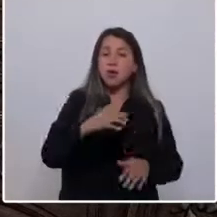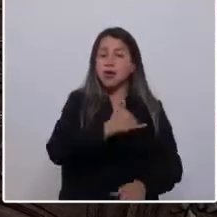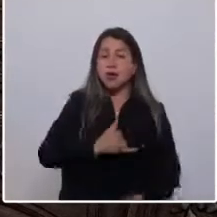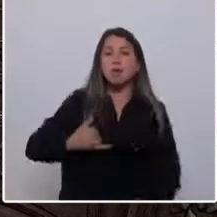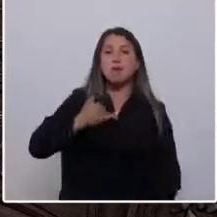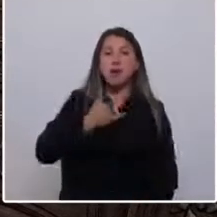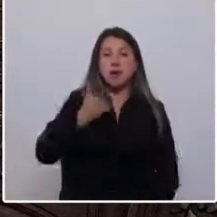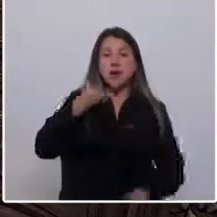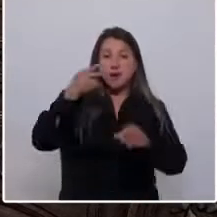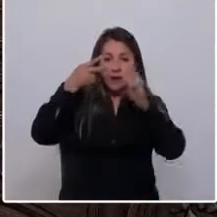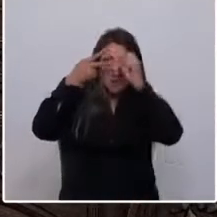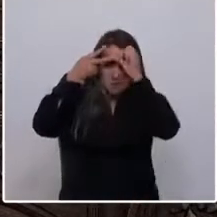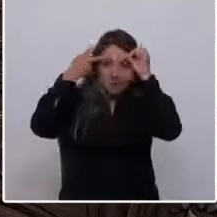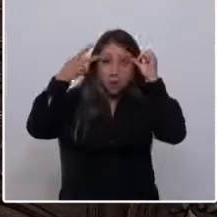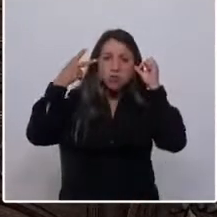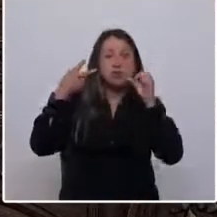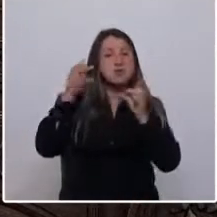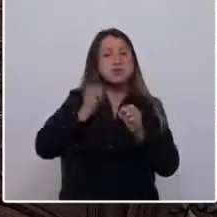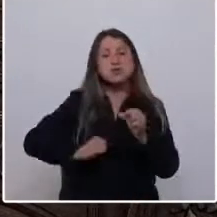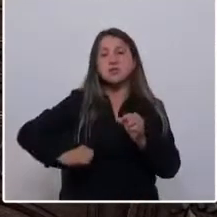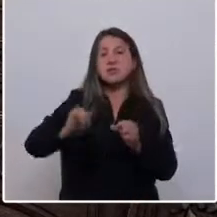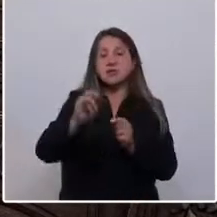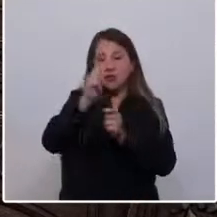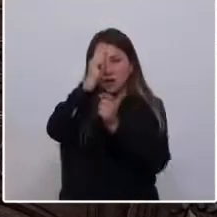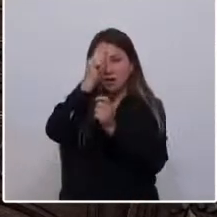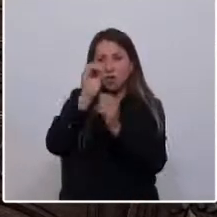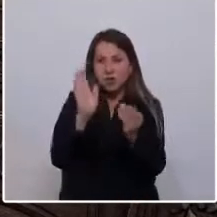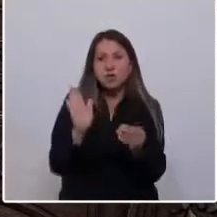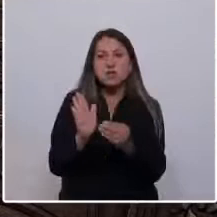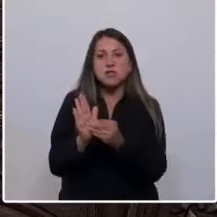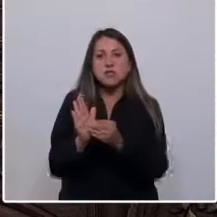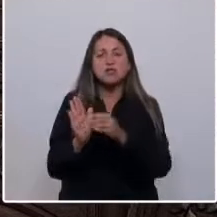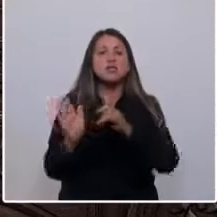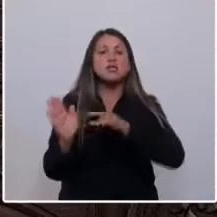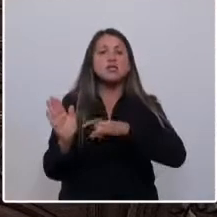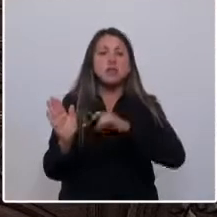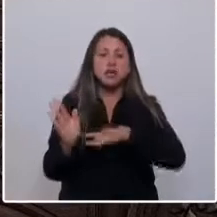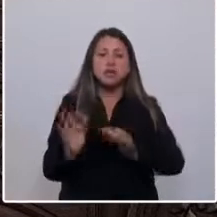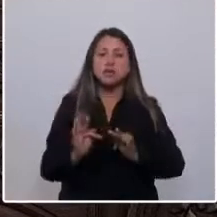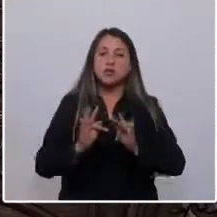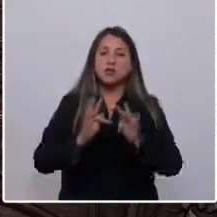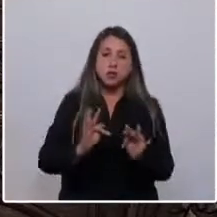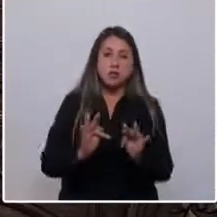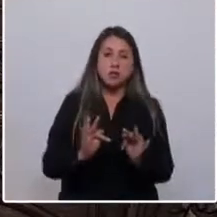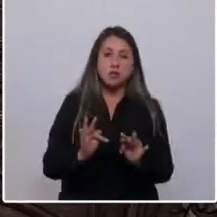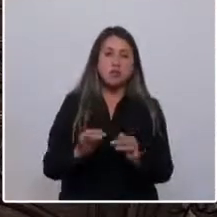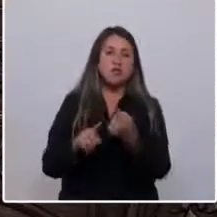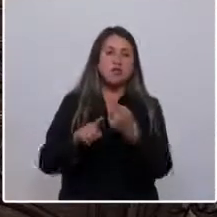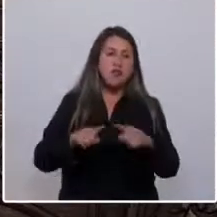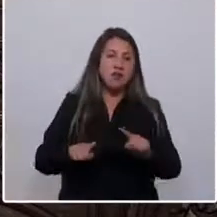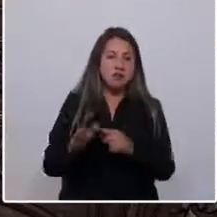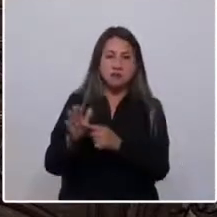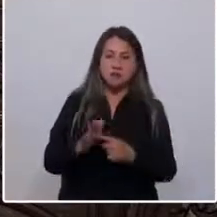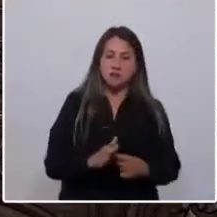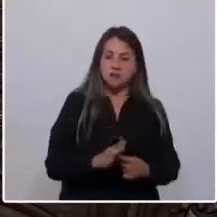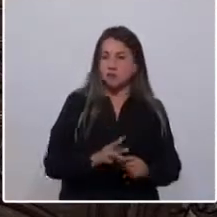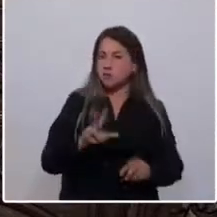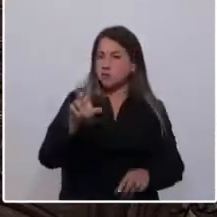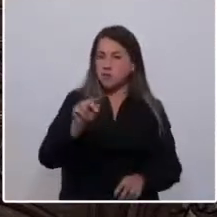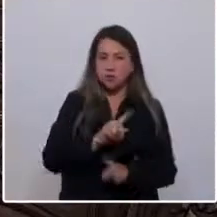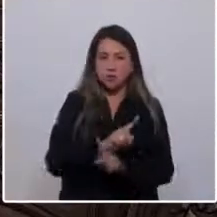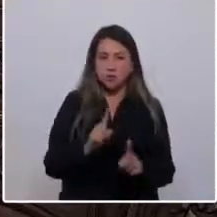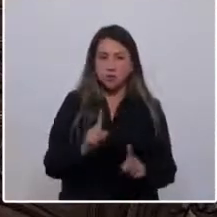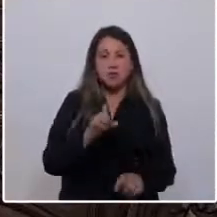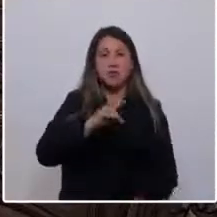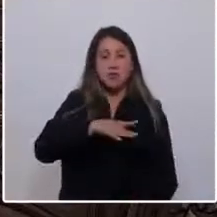de todos los pueblos prehispánicos. Tienen que ser reconocidos nosotros como chilenos, nunca más con diferencia ni discriminación. Los chilenos somos